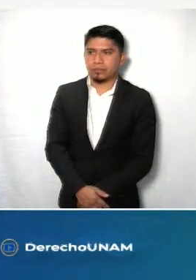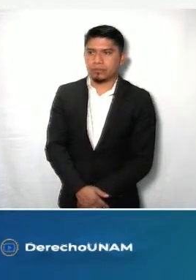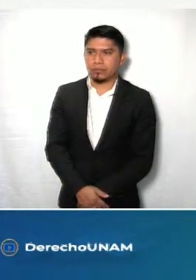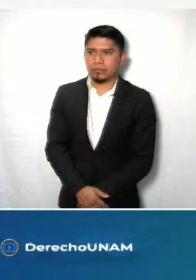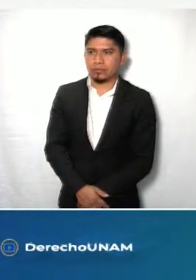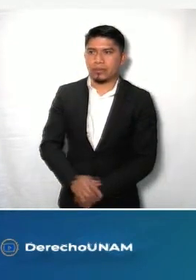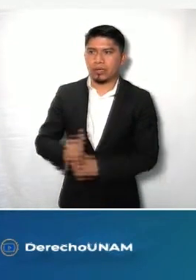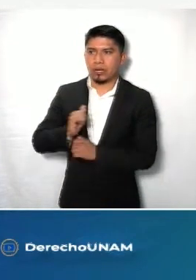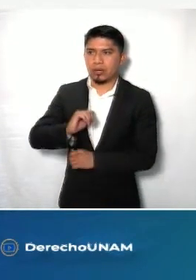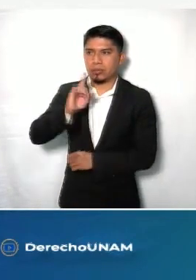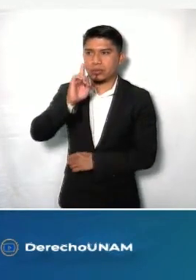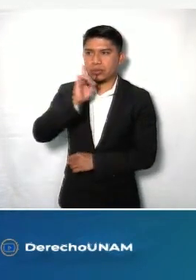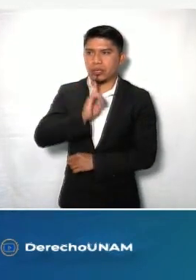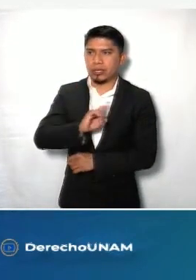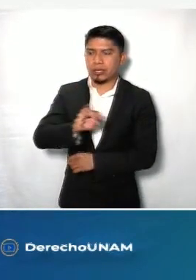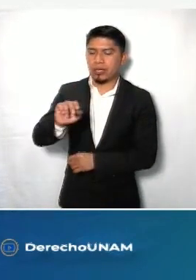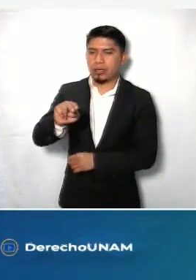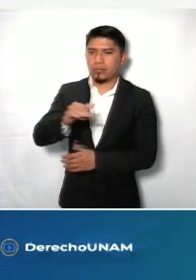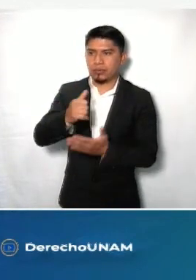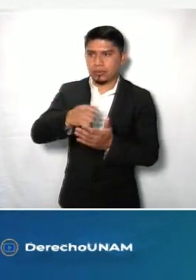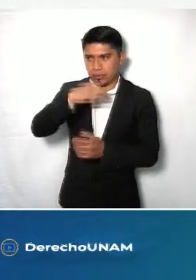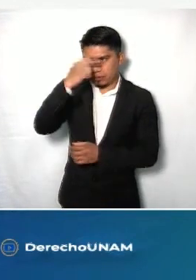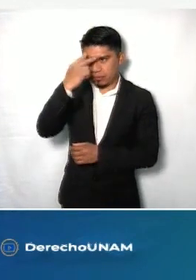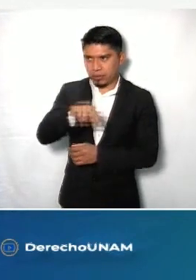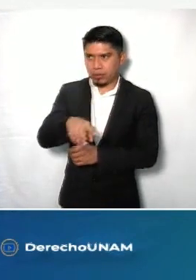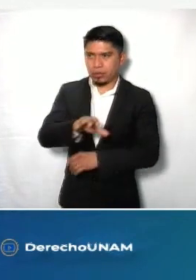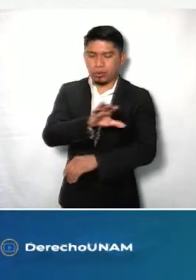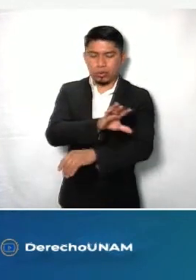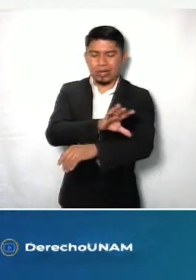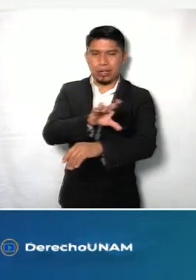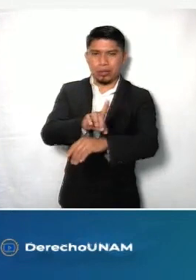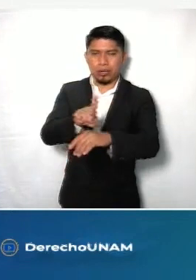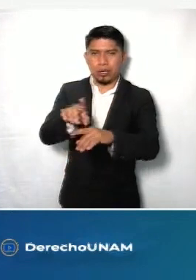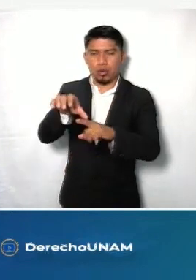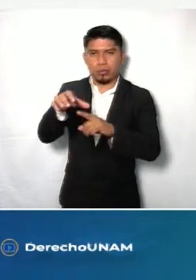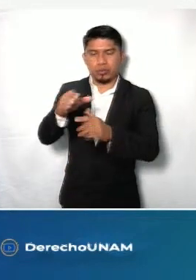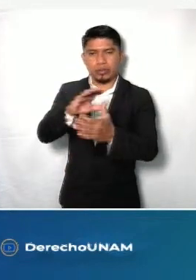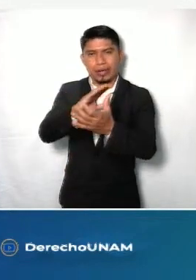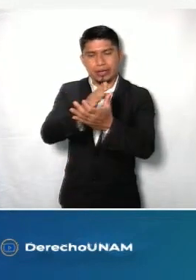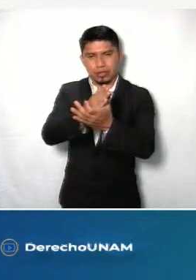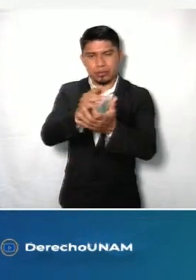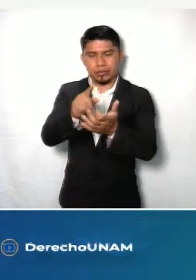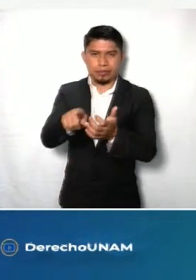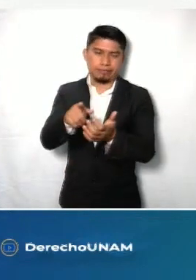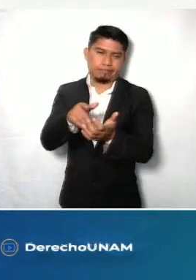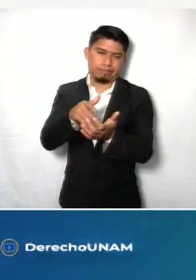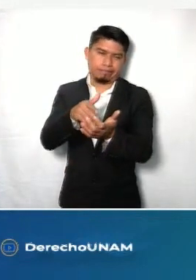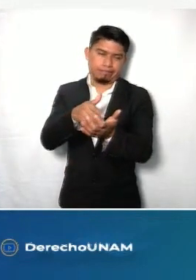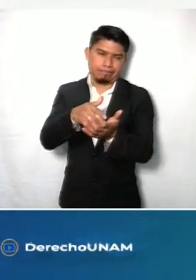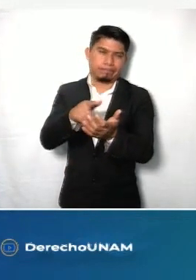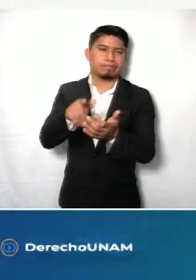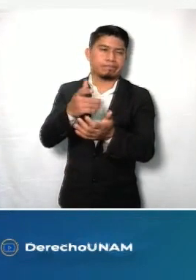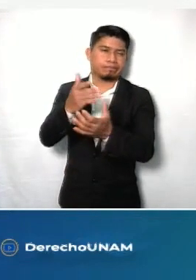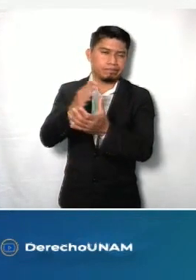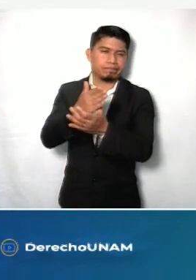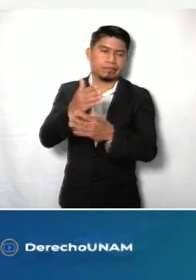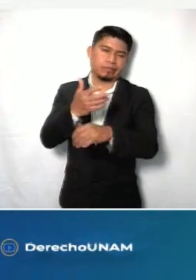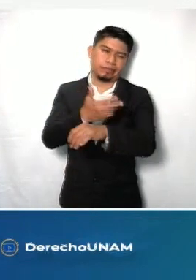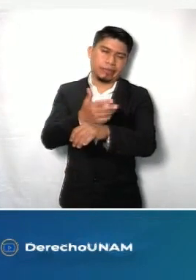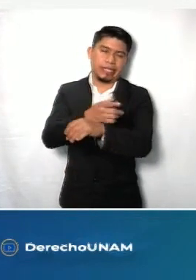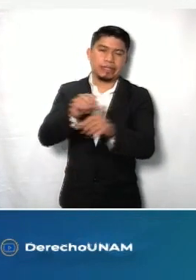La Comisionada Ciudadana del Info Ciudad de México y Coordinadora de la Comisión de Archivos y Gestión Documental del Sistema Nacional de